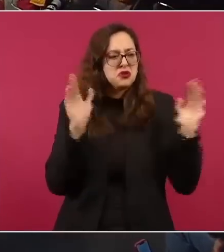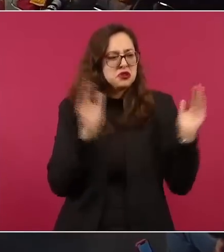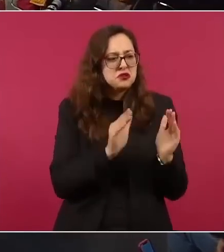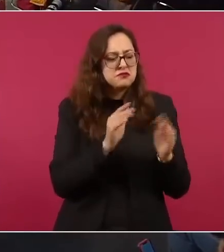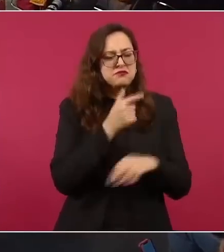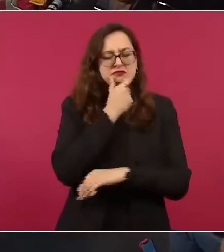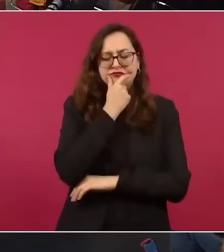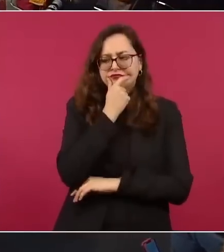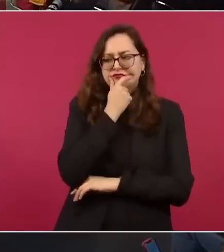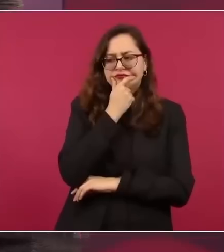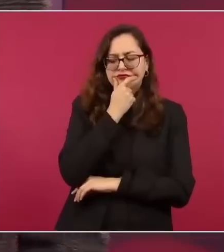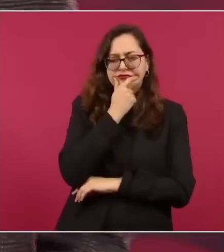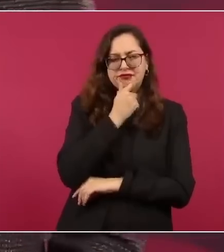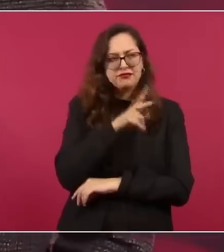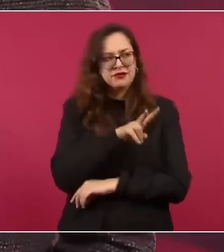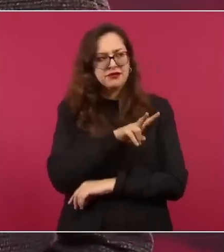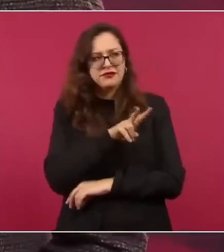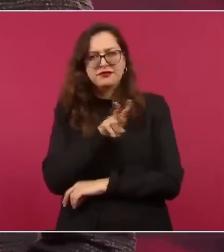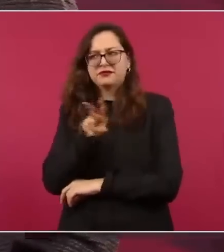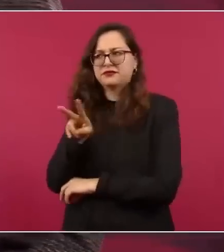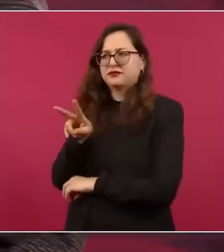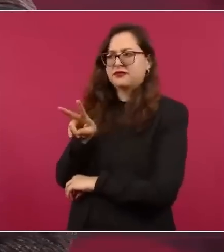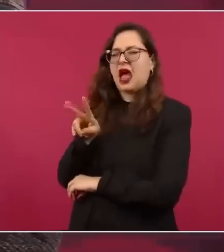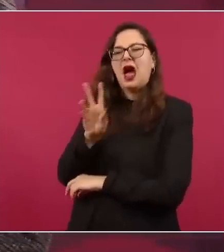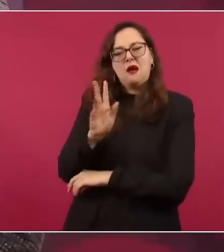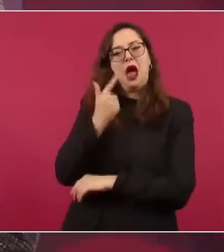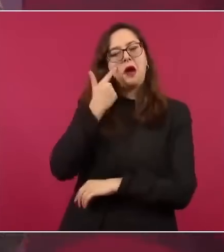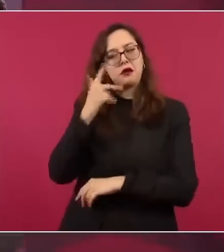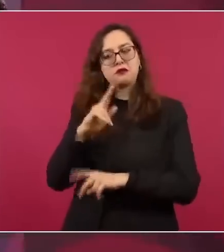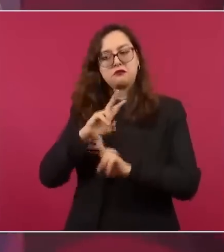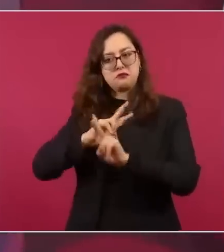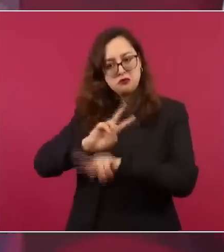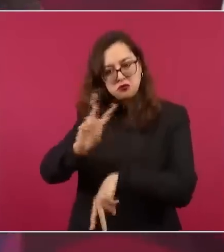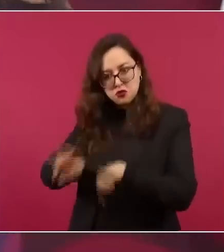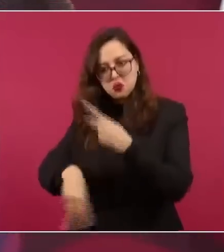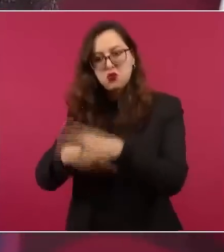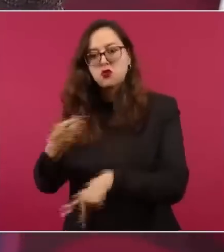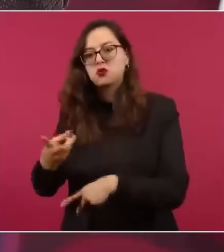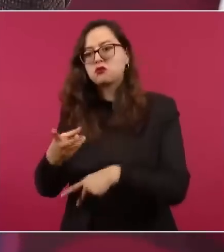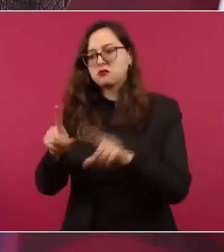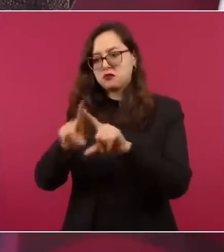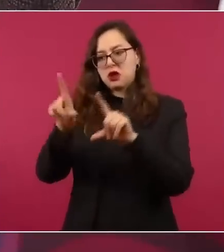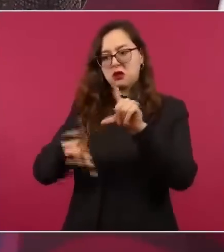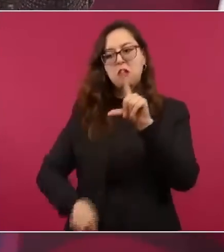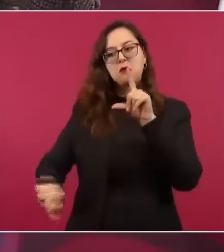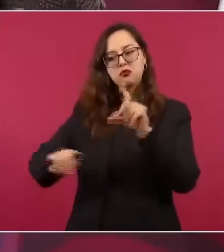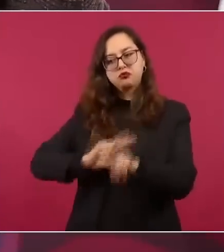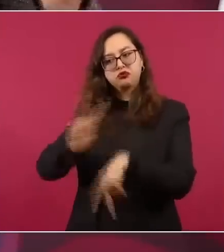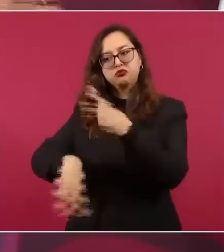está contenta